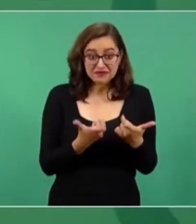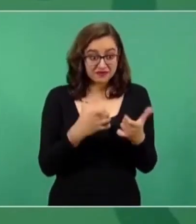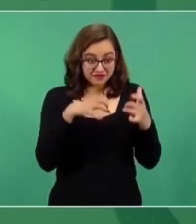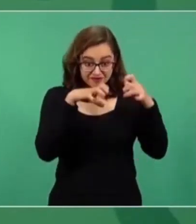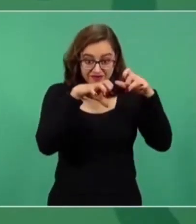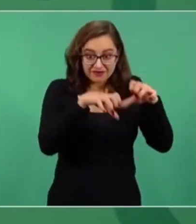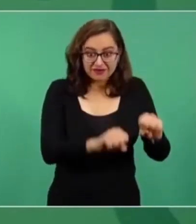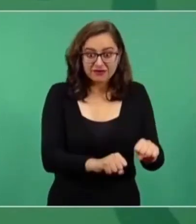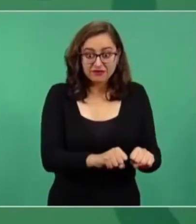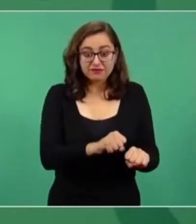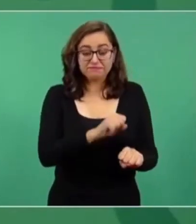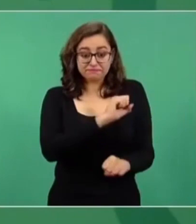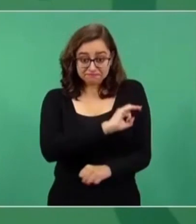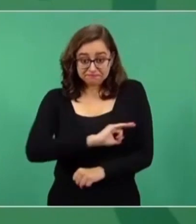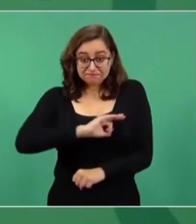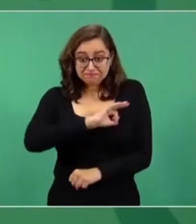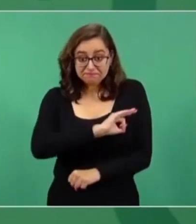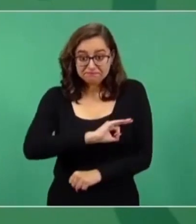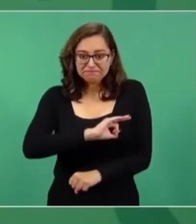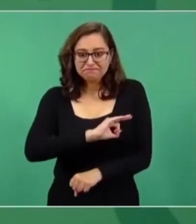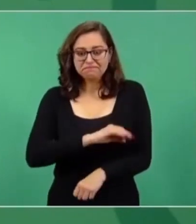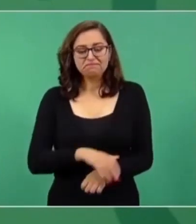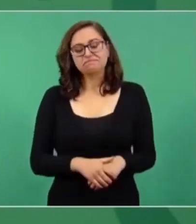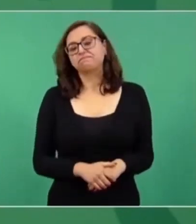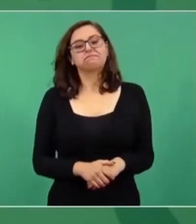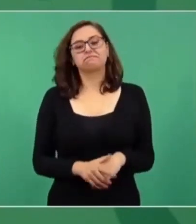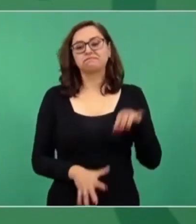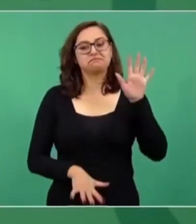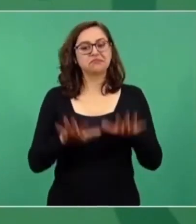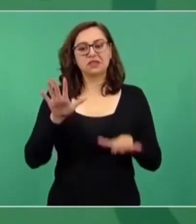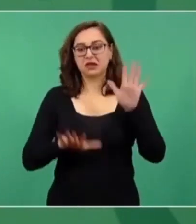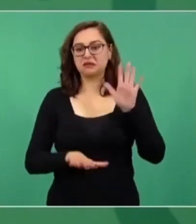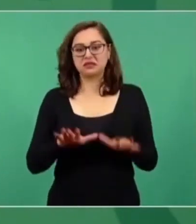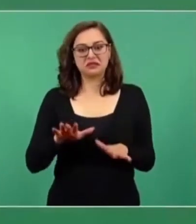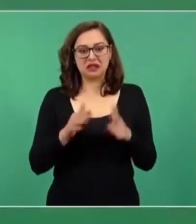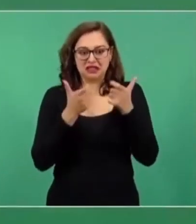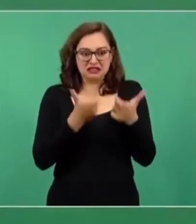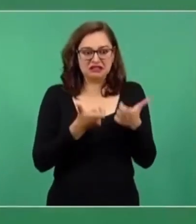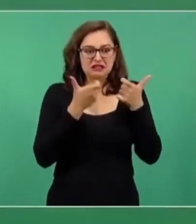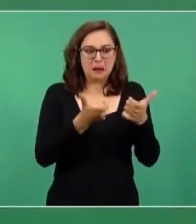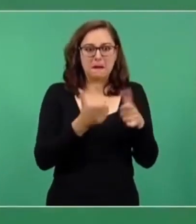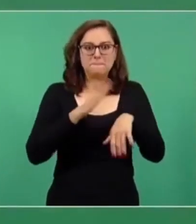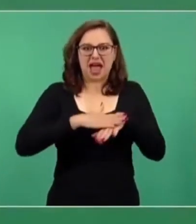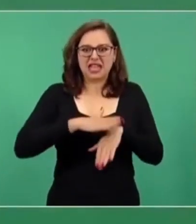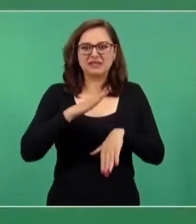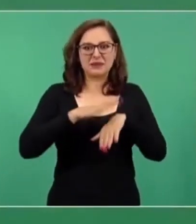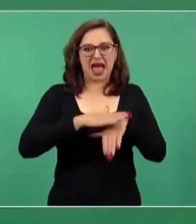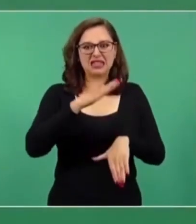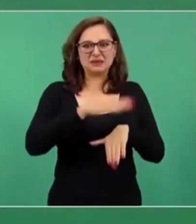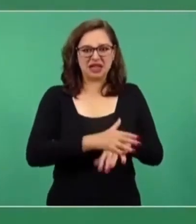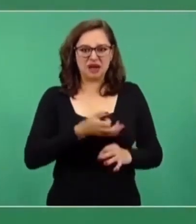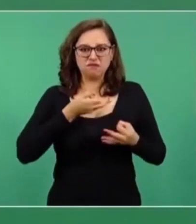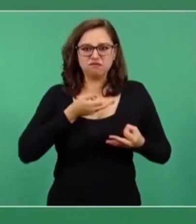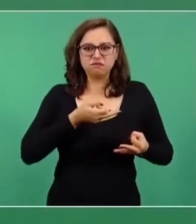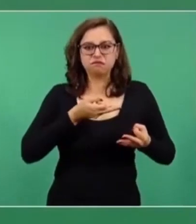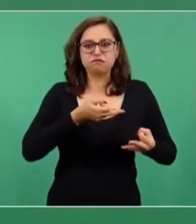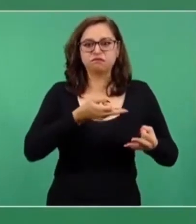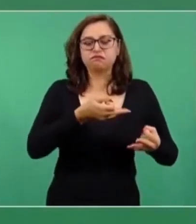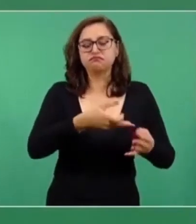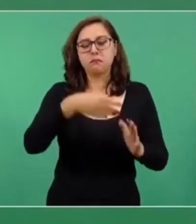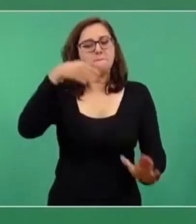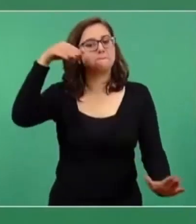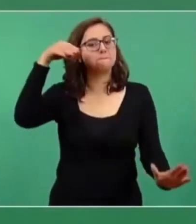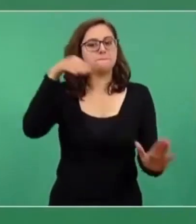felicidad. A veces es la perdición lo material. La felicidad